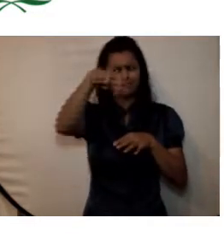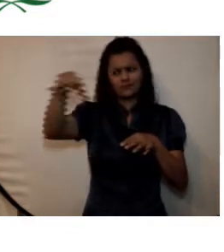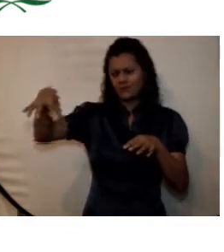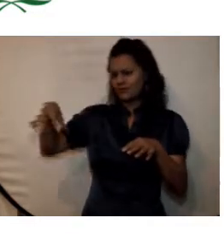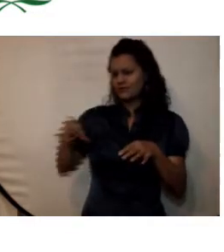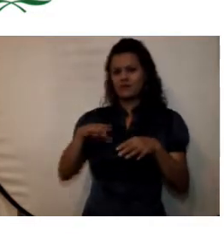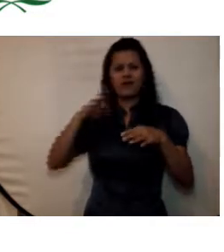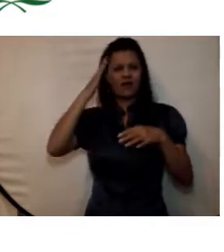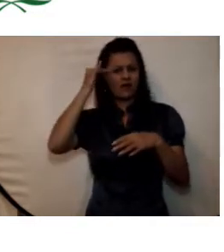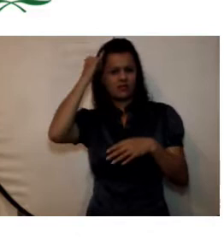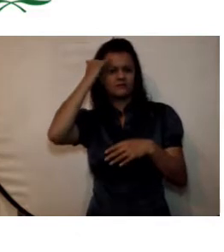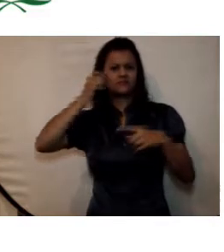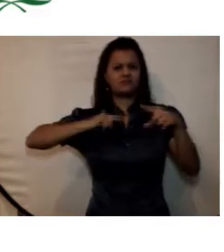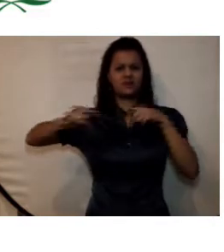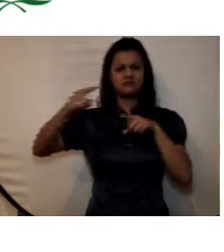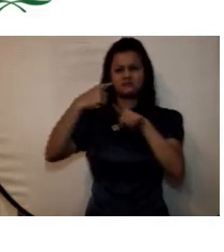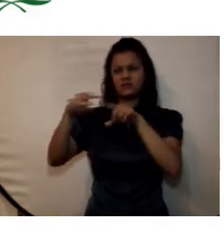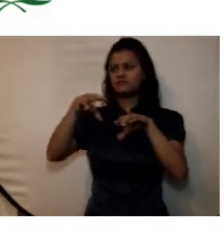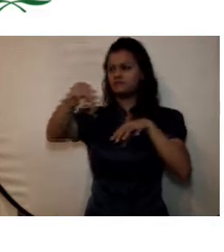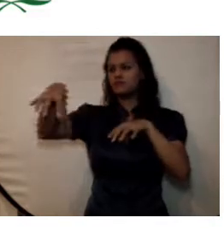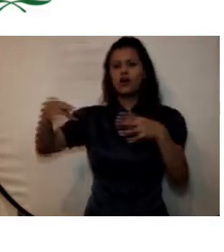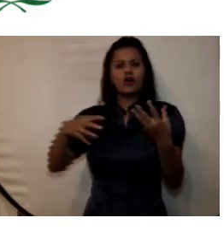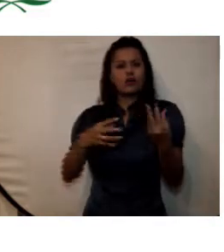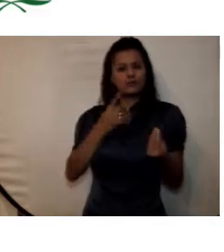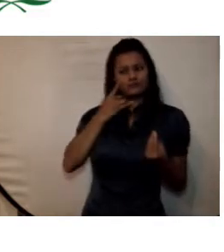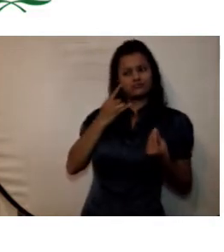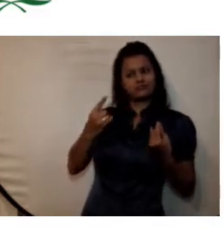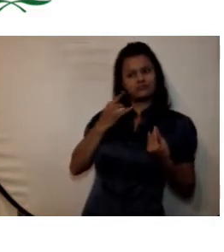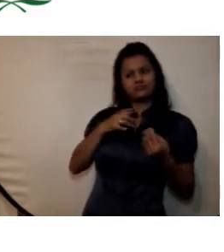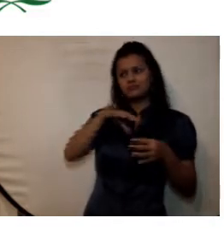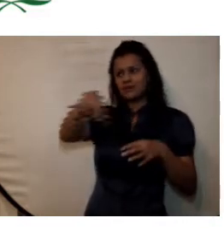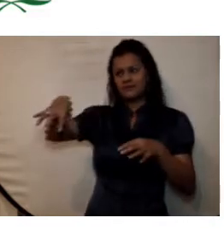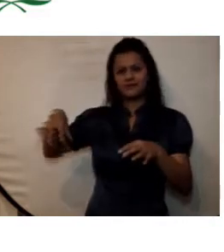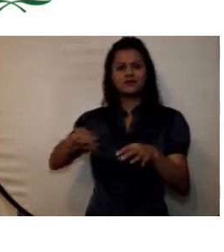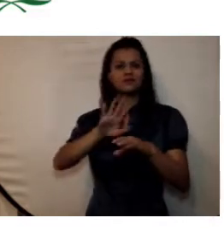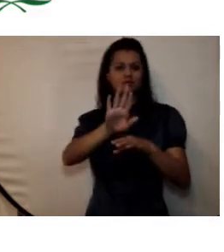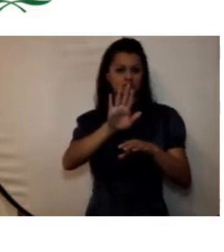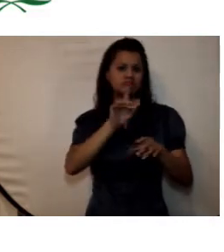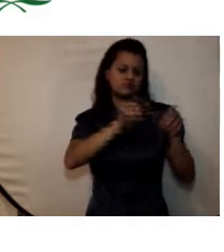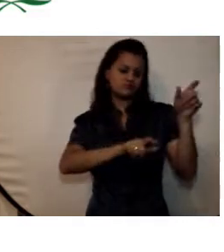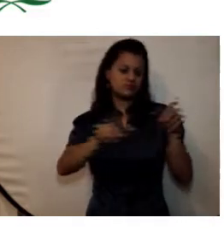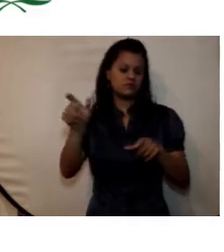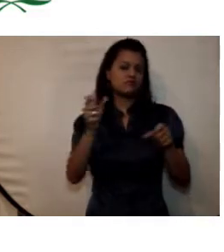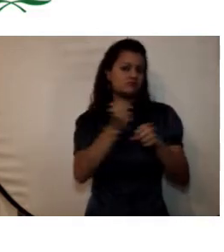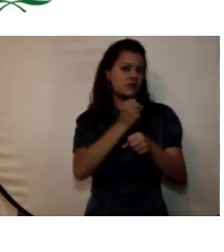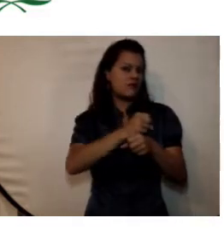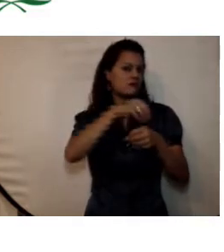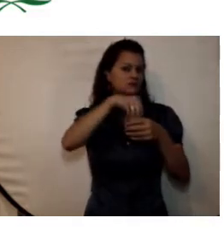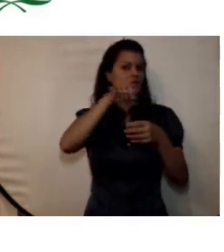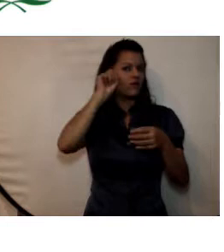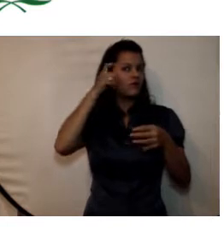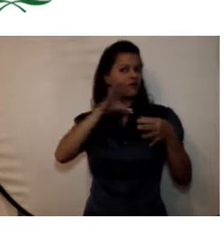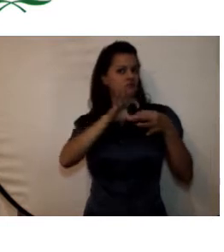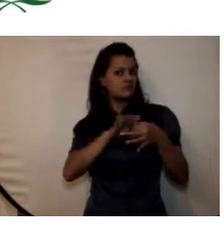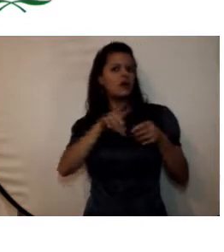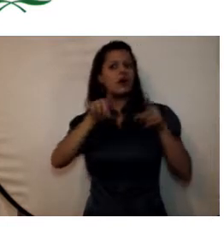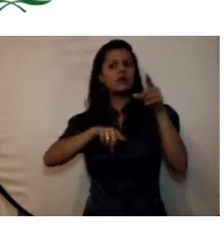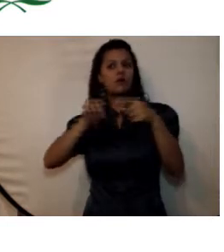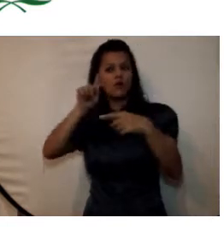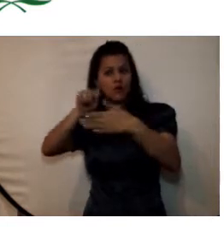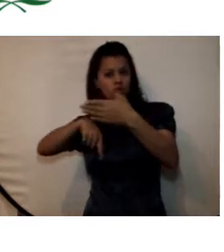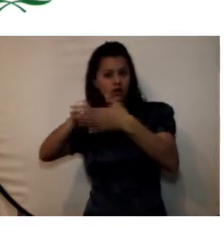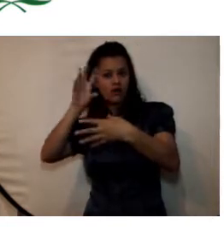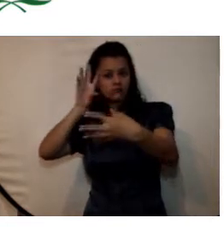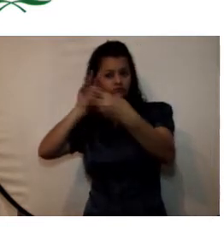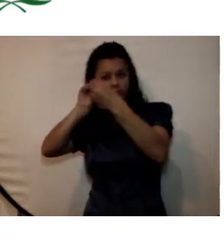hacen parte de esta casa de estudios incluidos servidores públicos y contratistas. Objetivo de la estrategia de rendición de cuentas